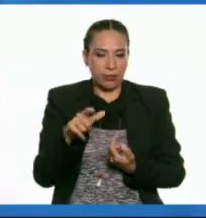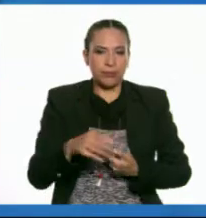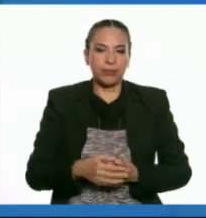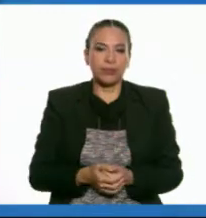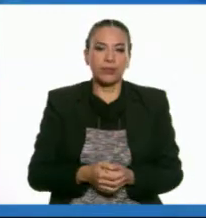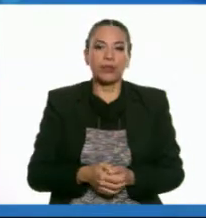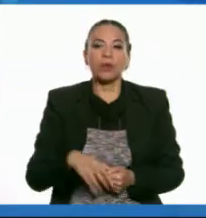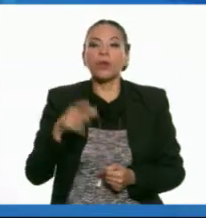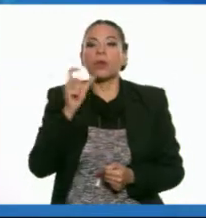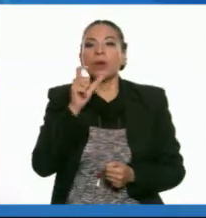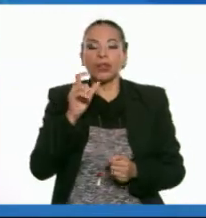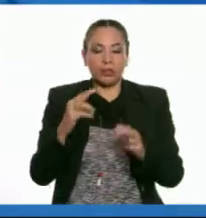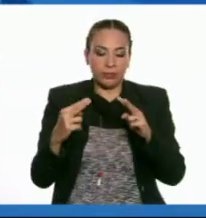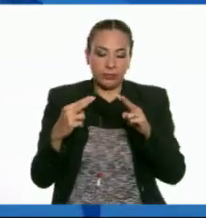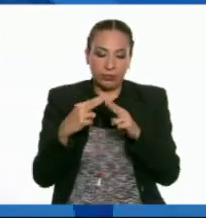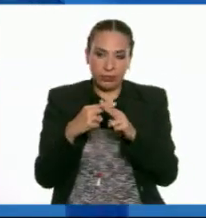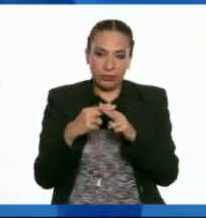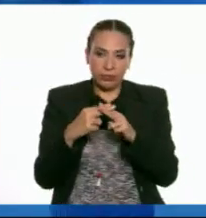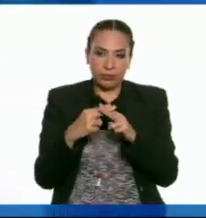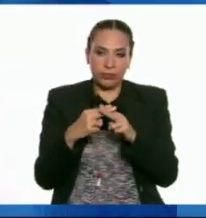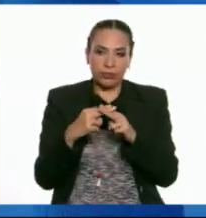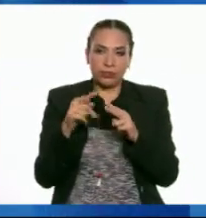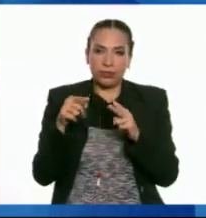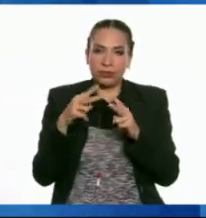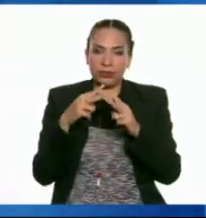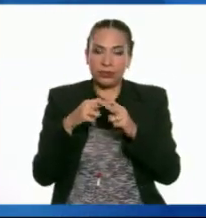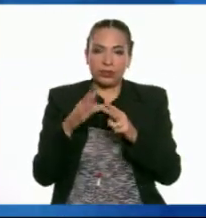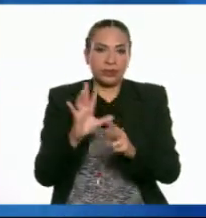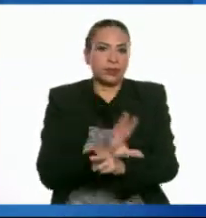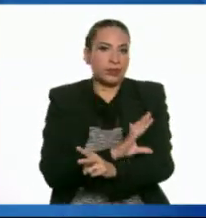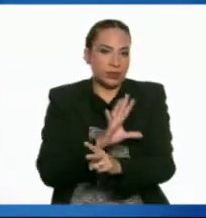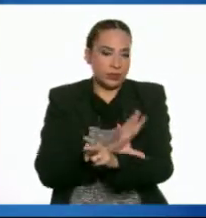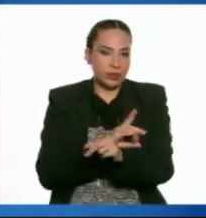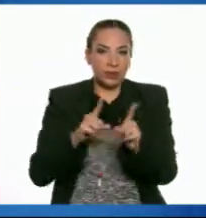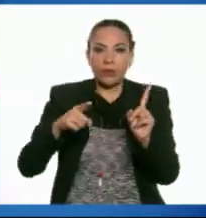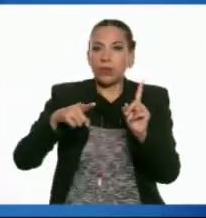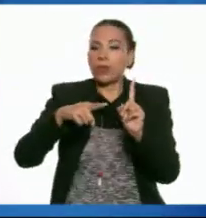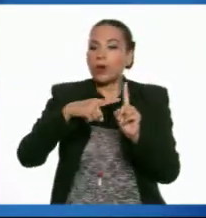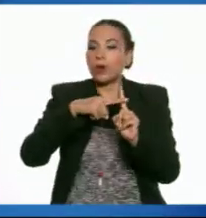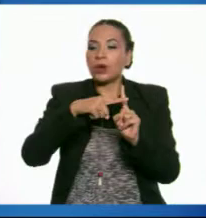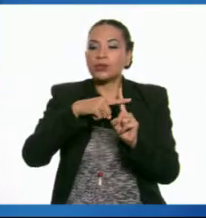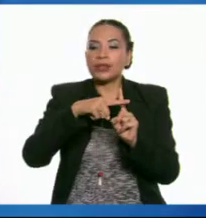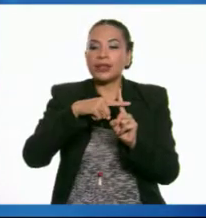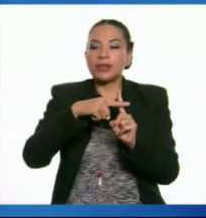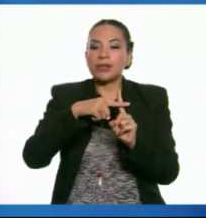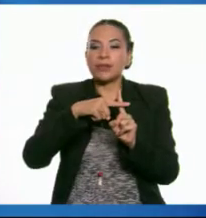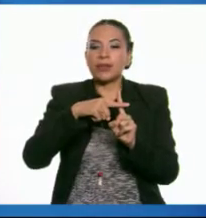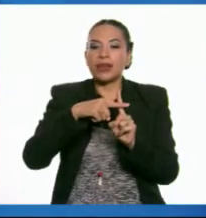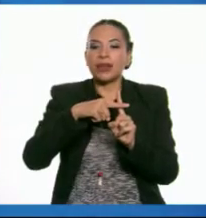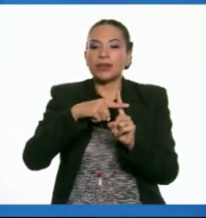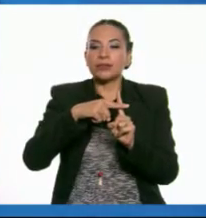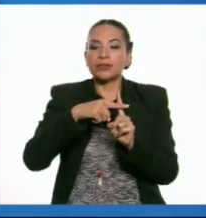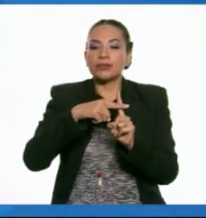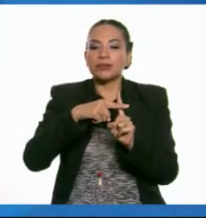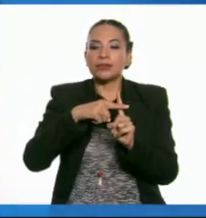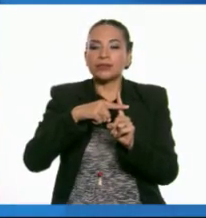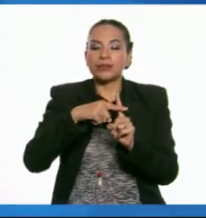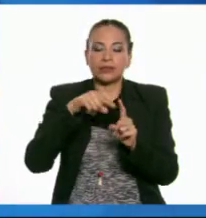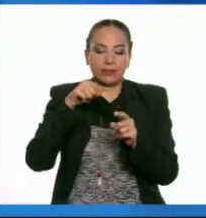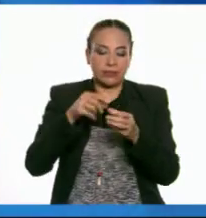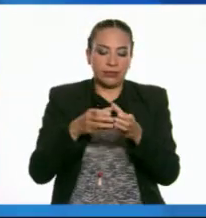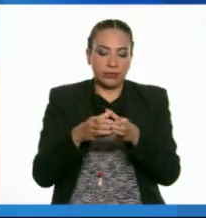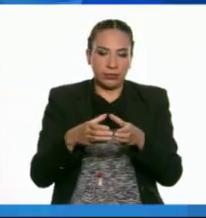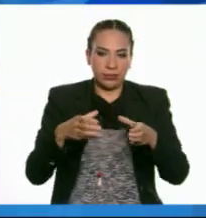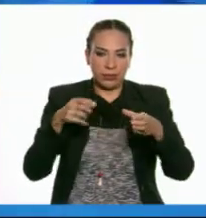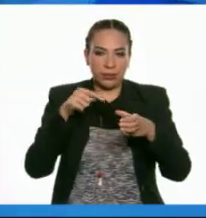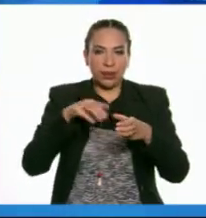Cuando lo conectas a una corriente positiva, el cono